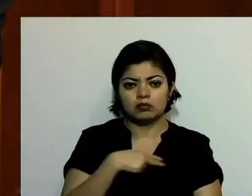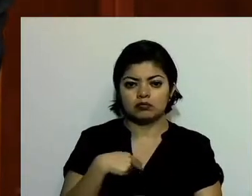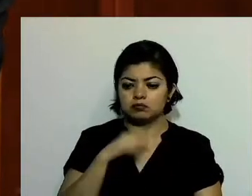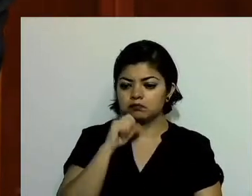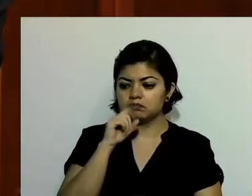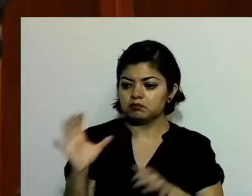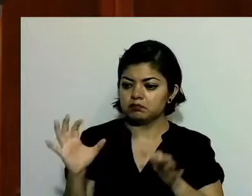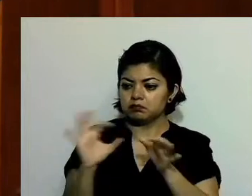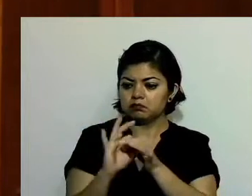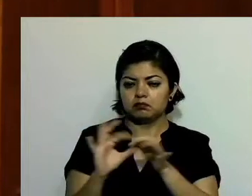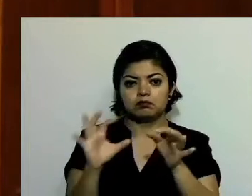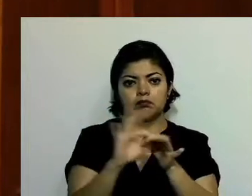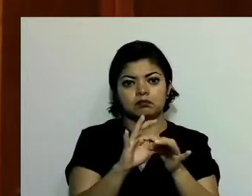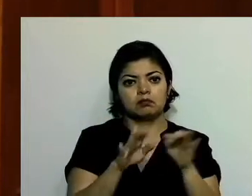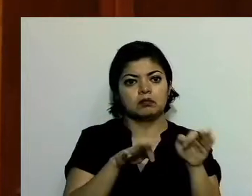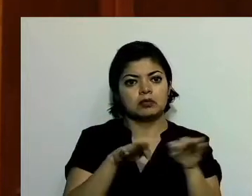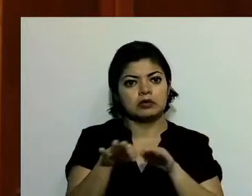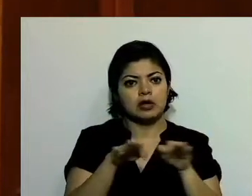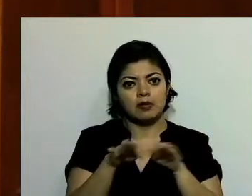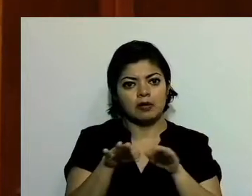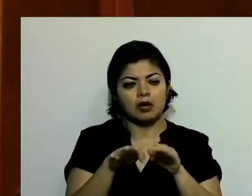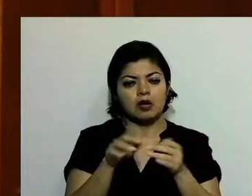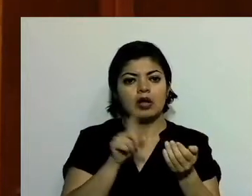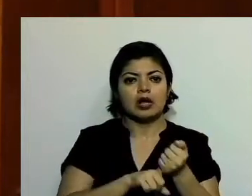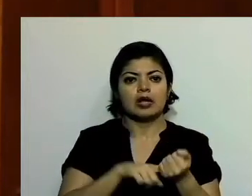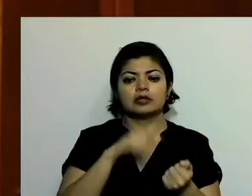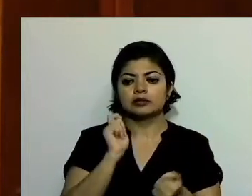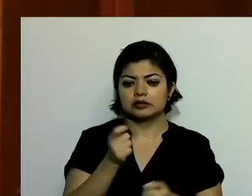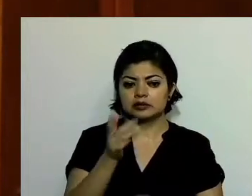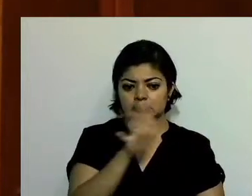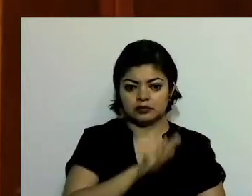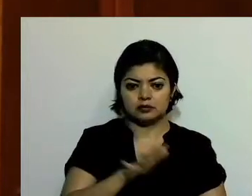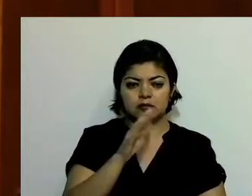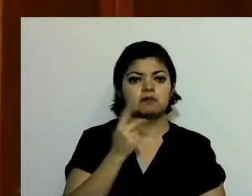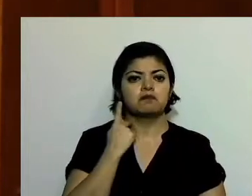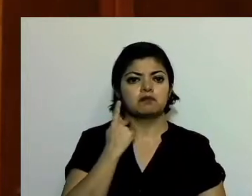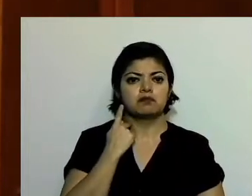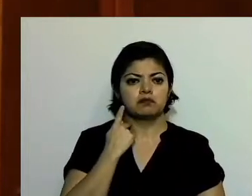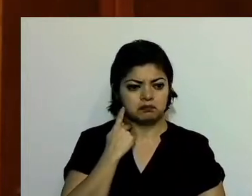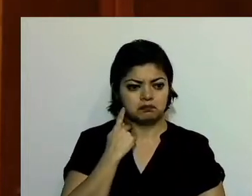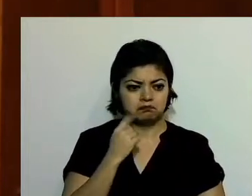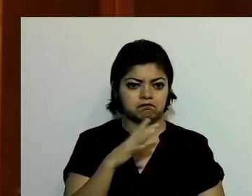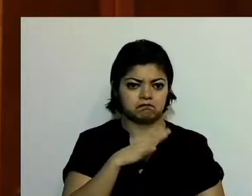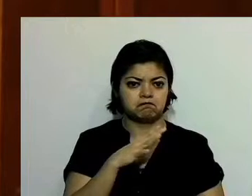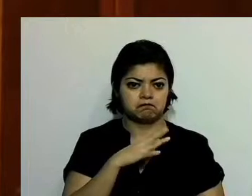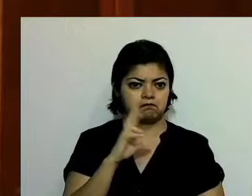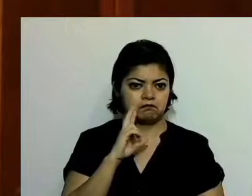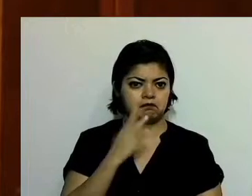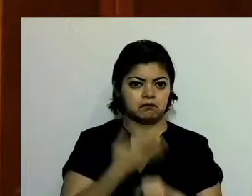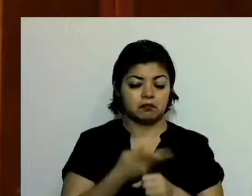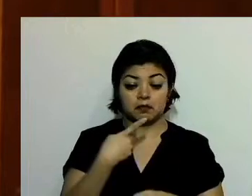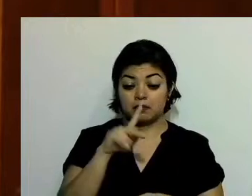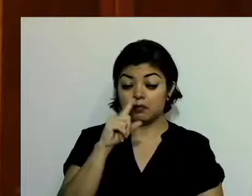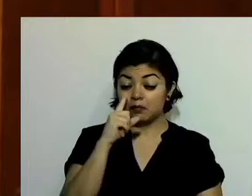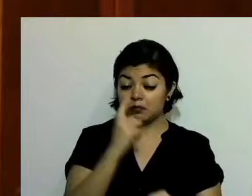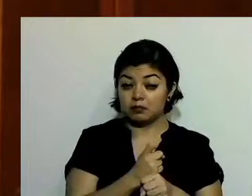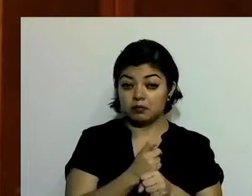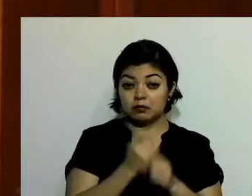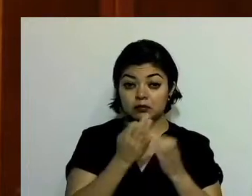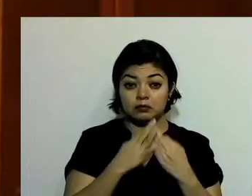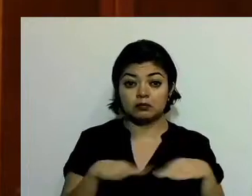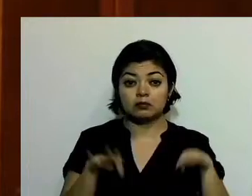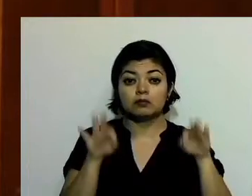en el trabajo, de nuestras relaciones políticas cuentan, de lo esencial es